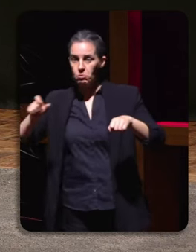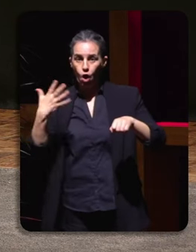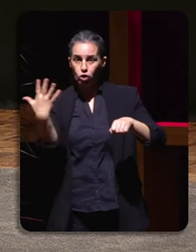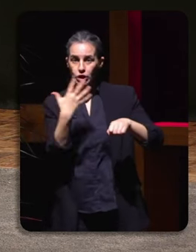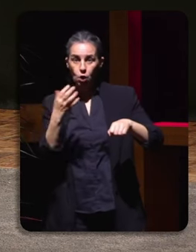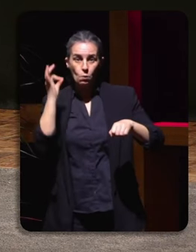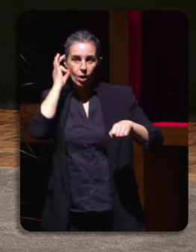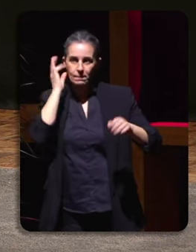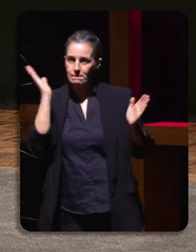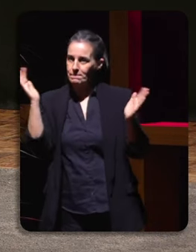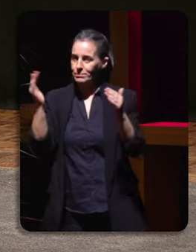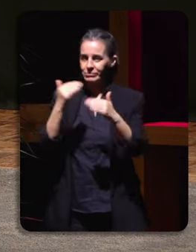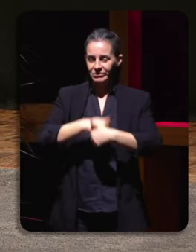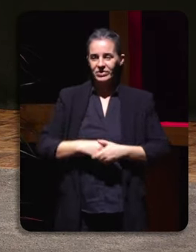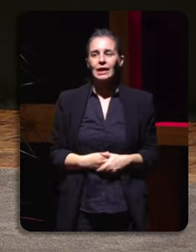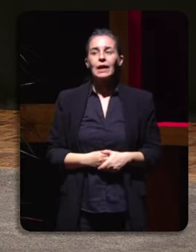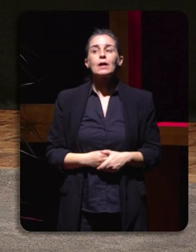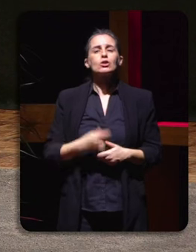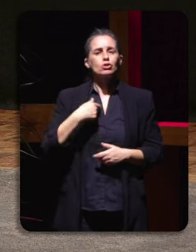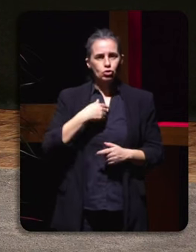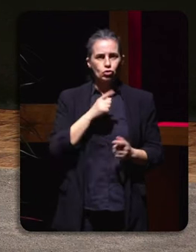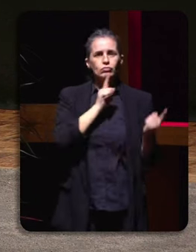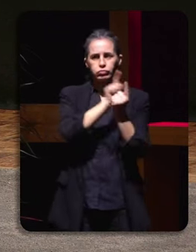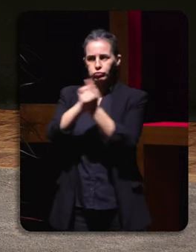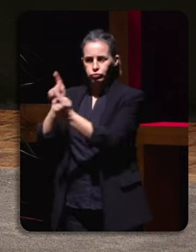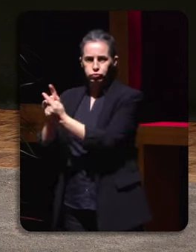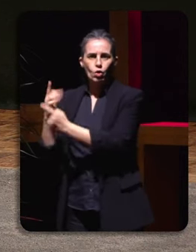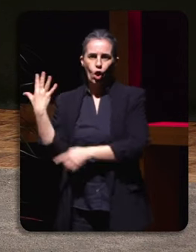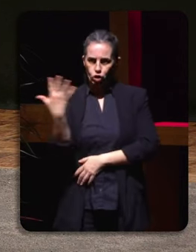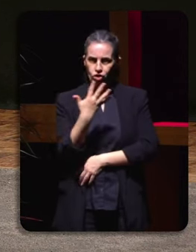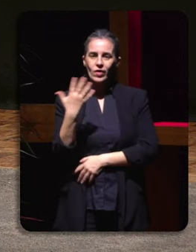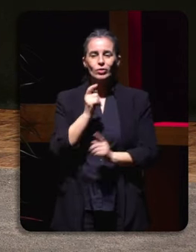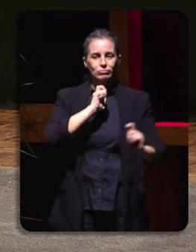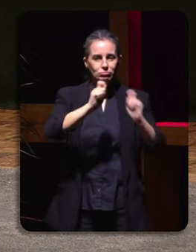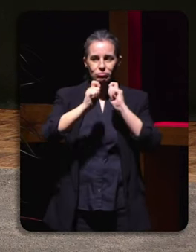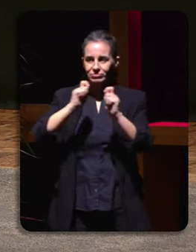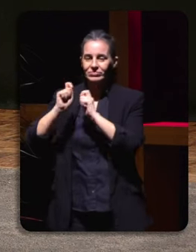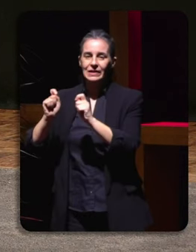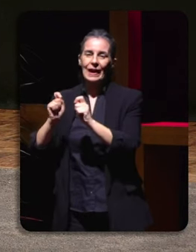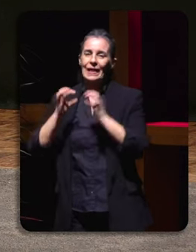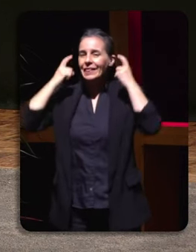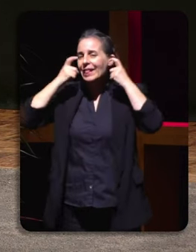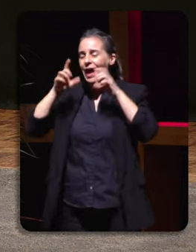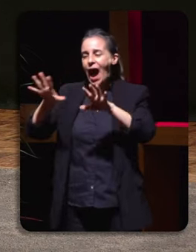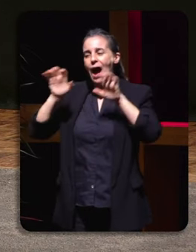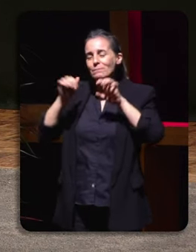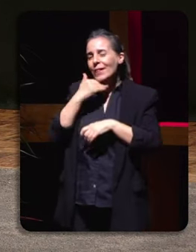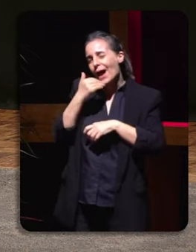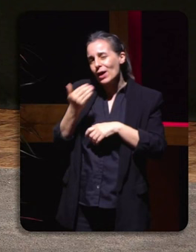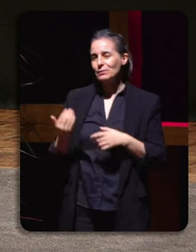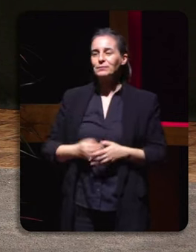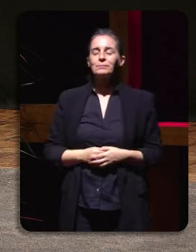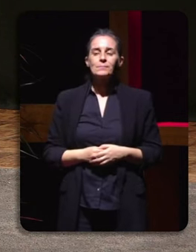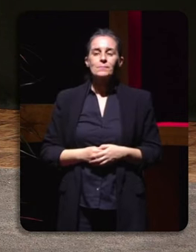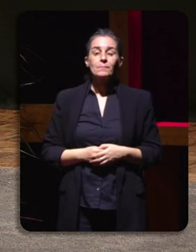Pero, en todo caso, a todos os entrevistéis, e de todos, bueno, sempre tratas de aprender un pouco, Decía que